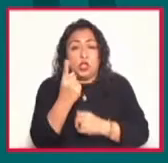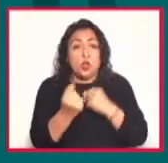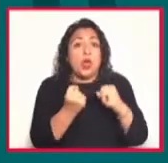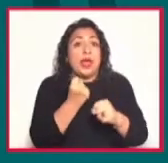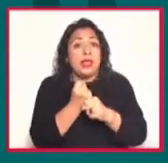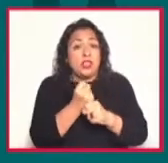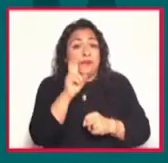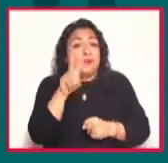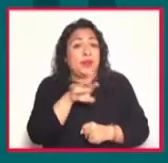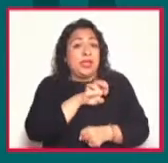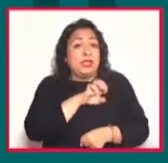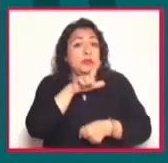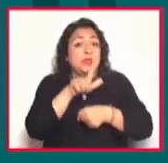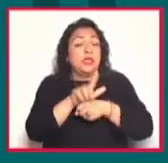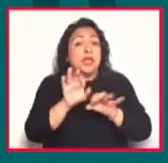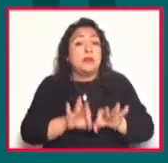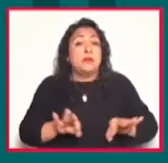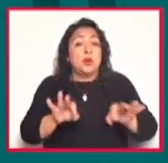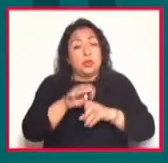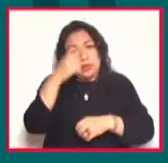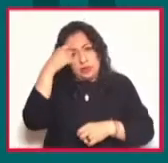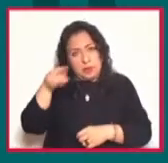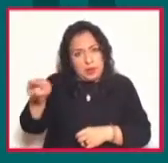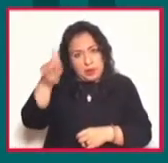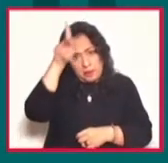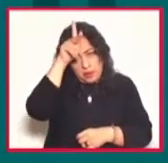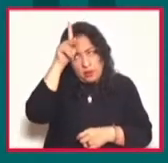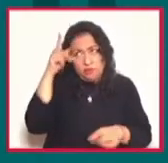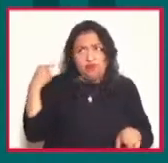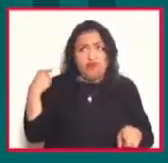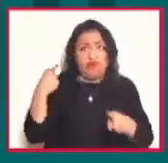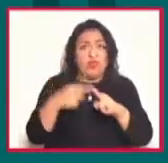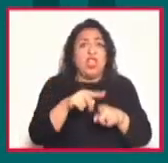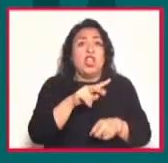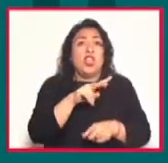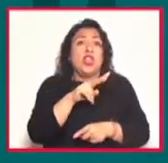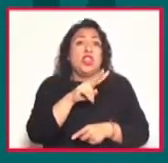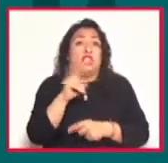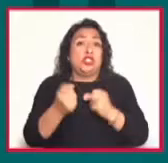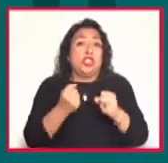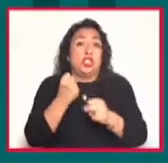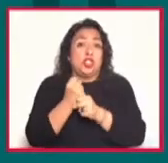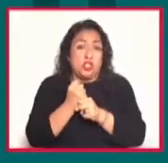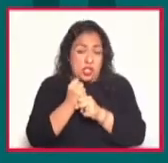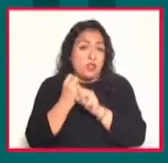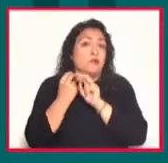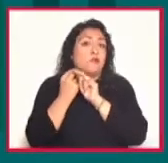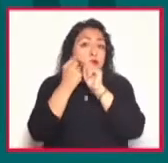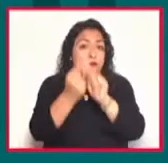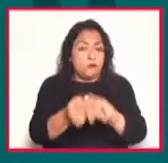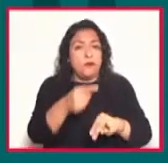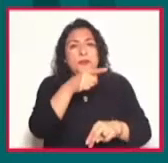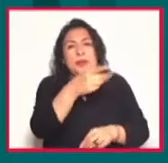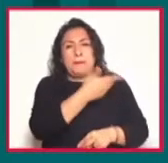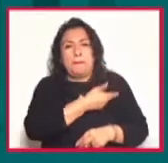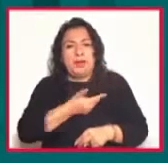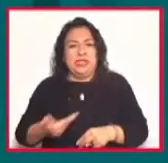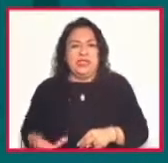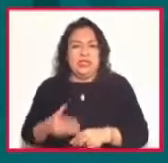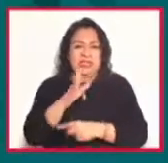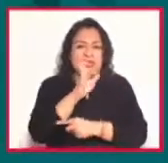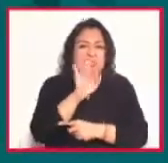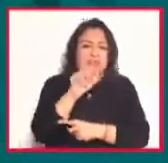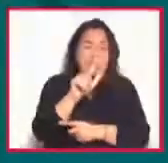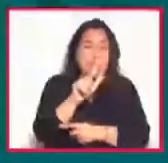importante para el Perú, pues estaremos conmemorando a nuestro bicentenario. El presidente de la FIL también se refirió al